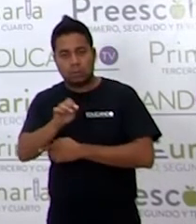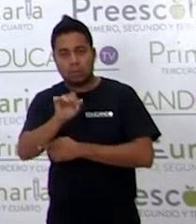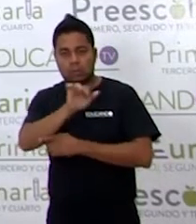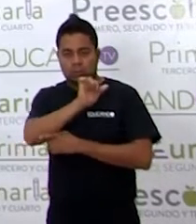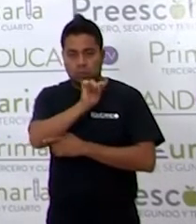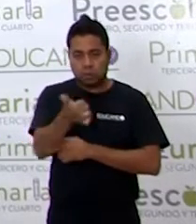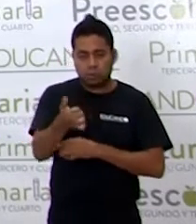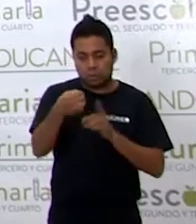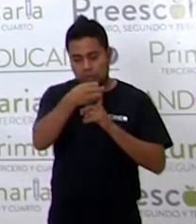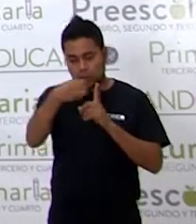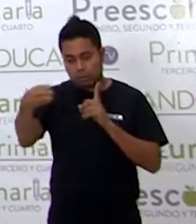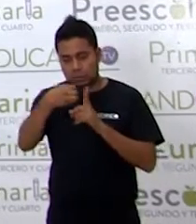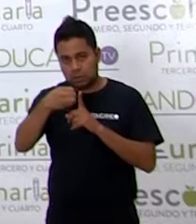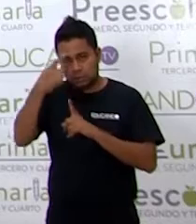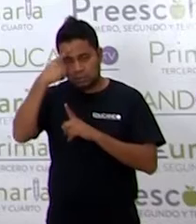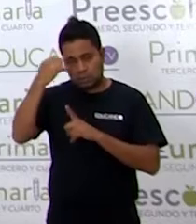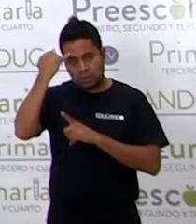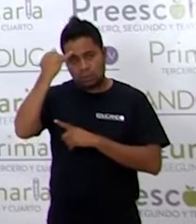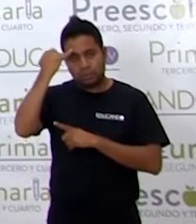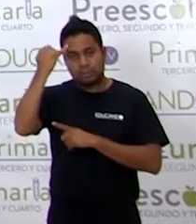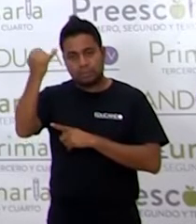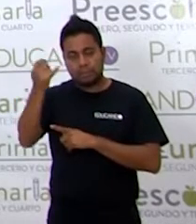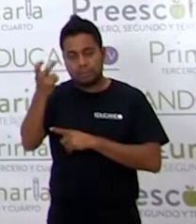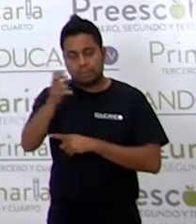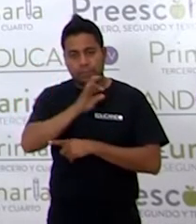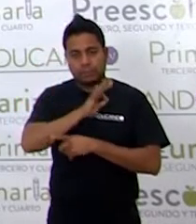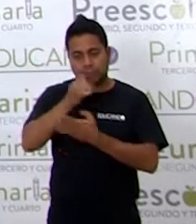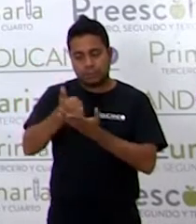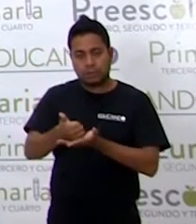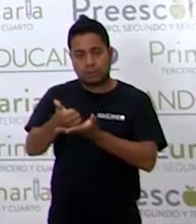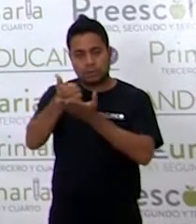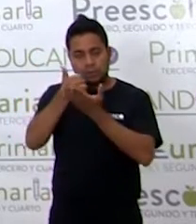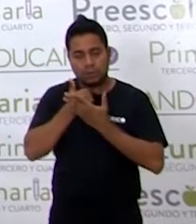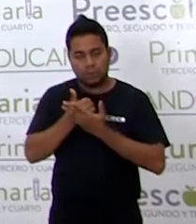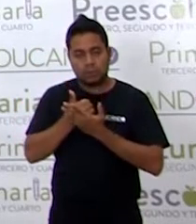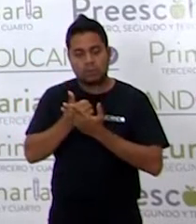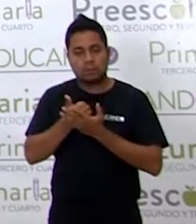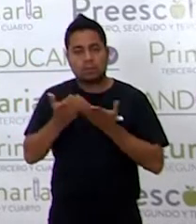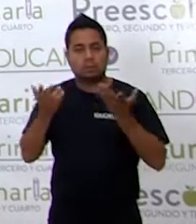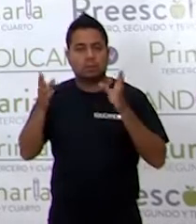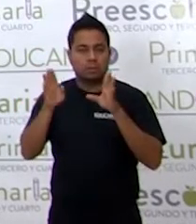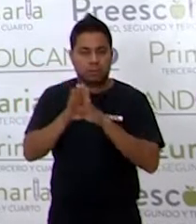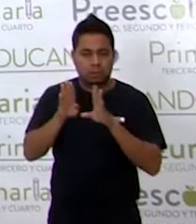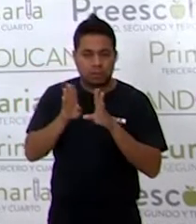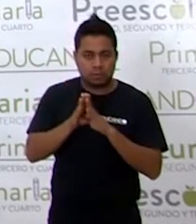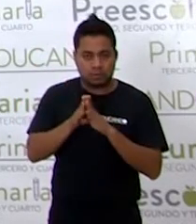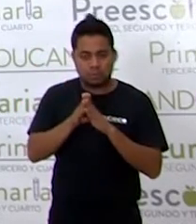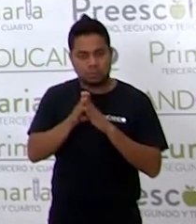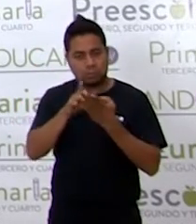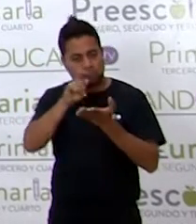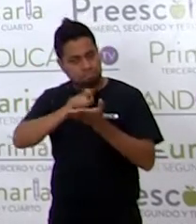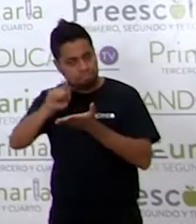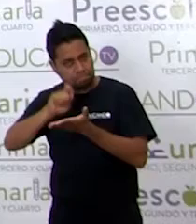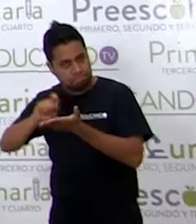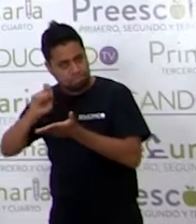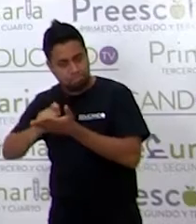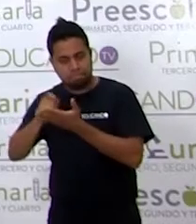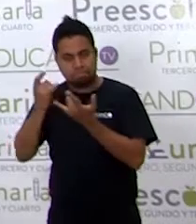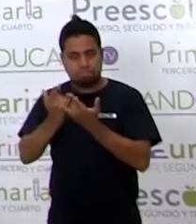organizador de ideas. Que nos van a ayudar a saber cómo vamos a relatar nuestra historia.